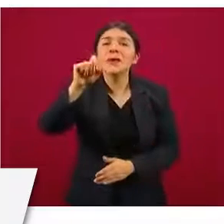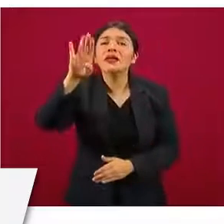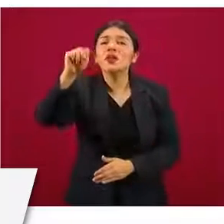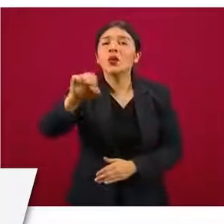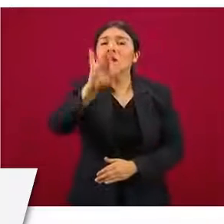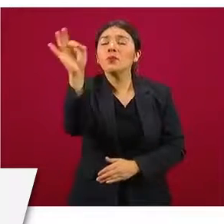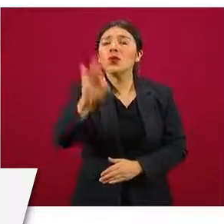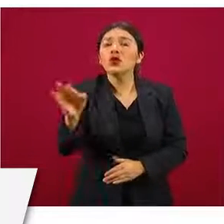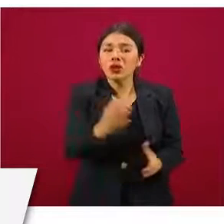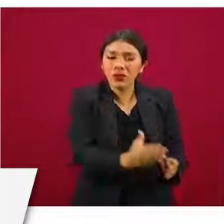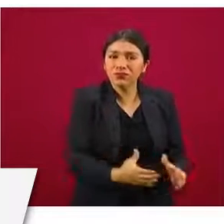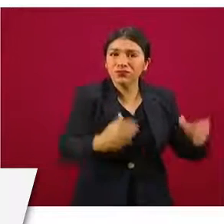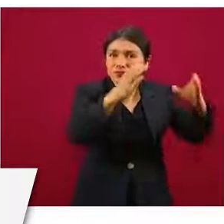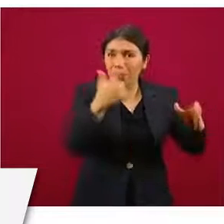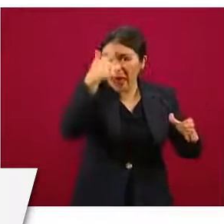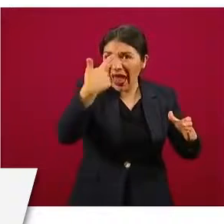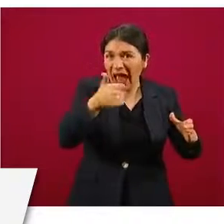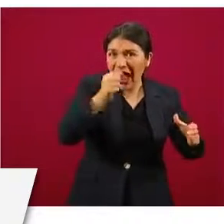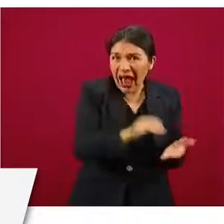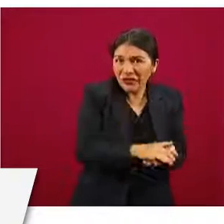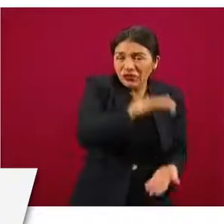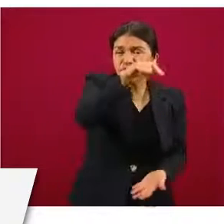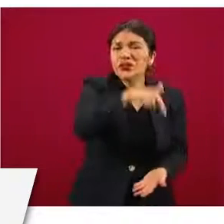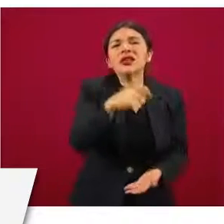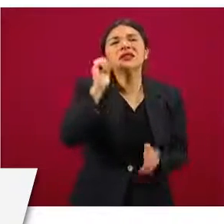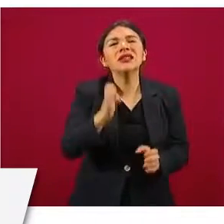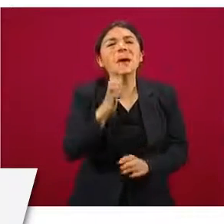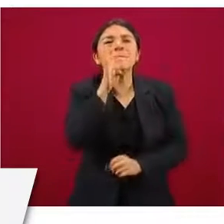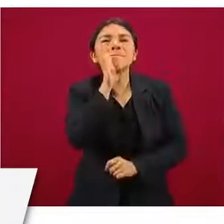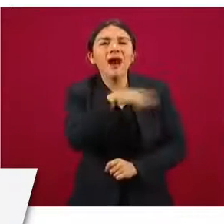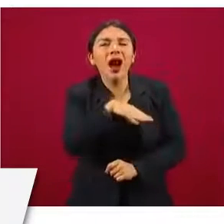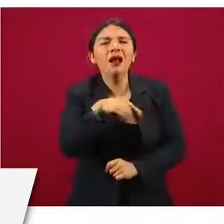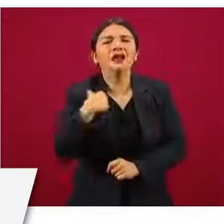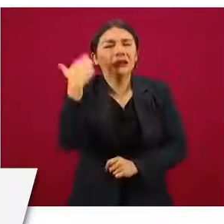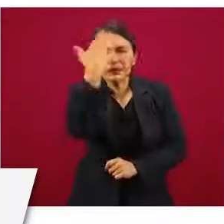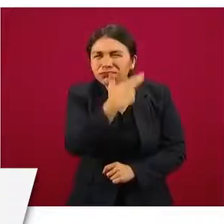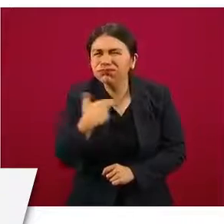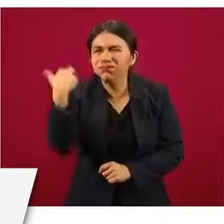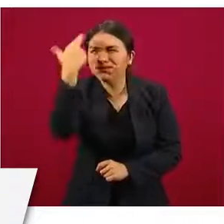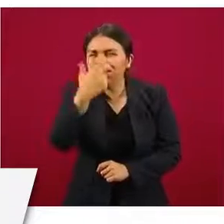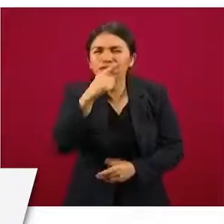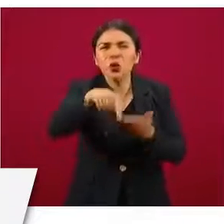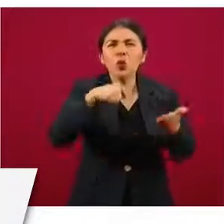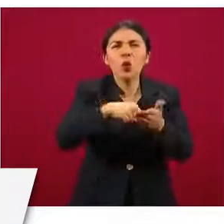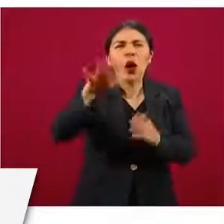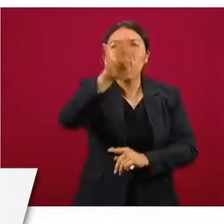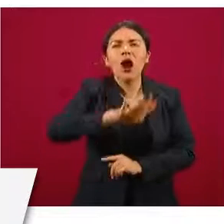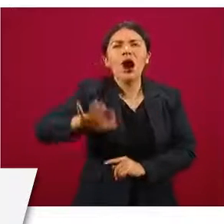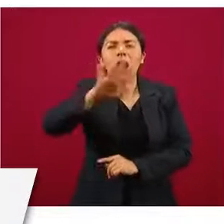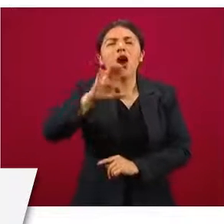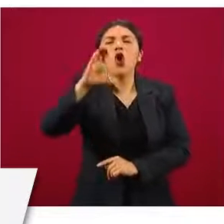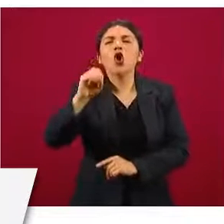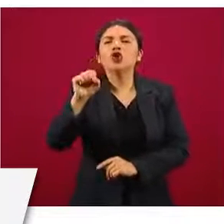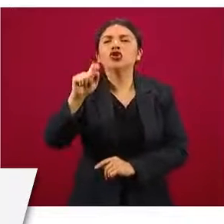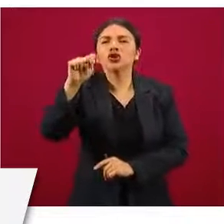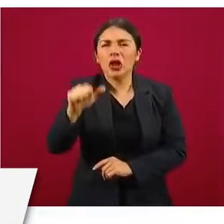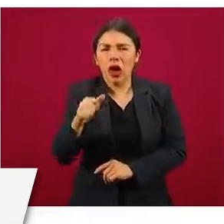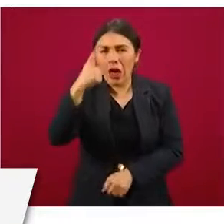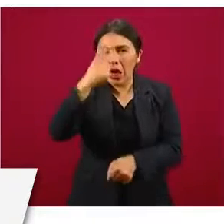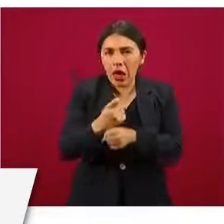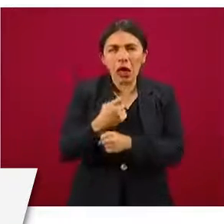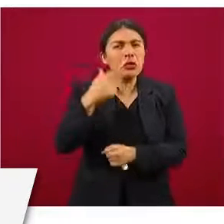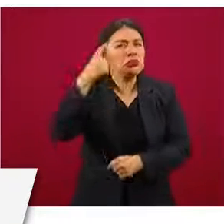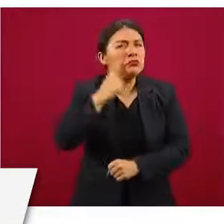por ciento de cilindros en mal estado, estuvimos revisando zonas de la costa donde de manera